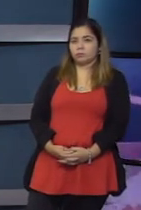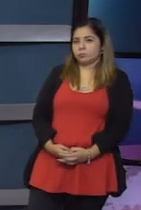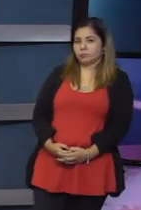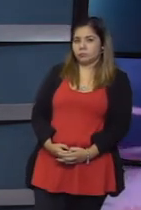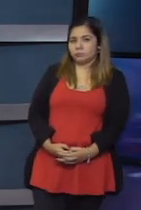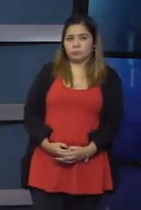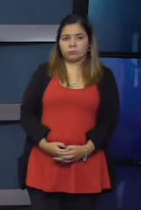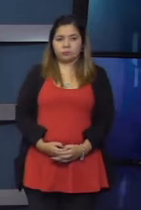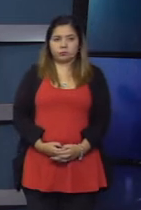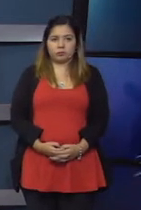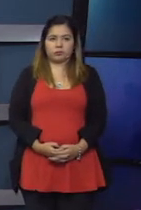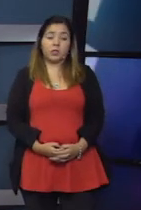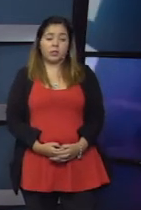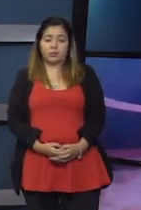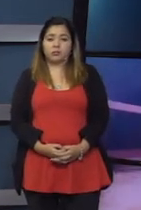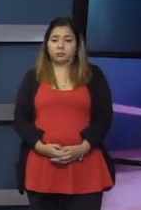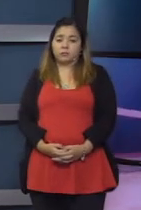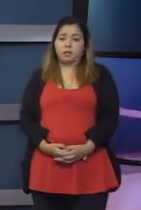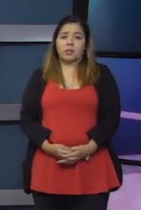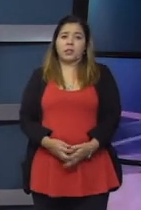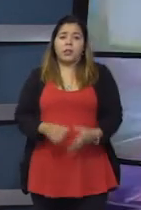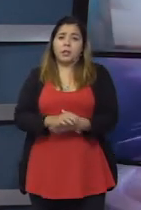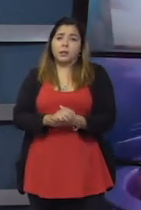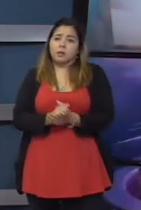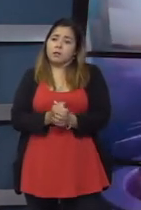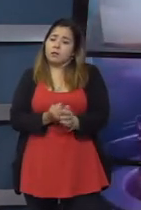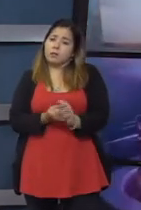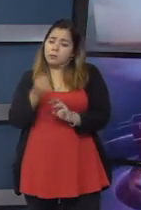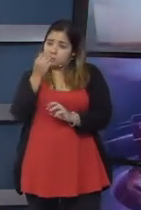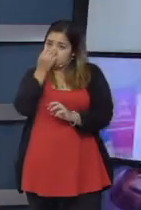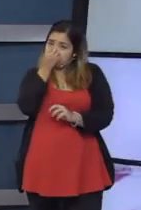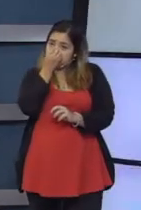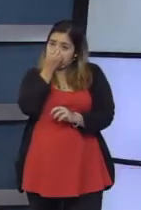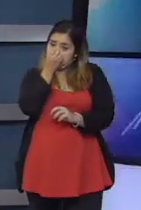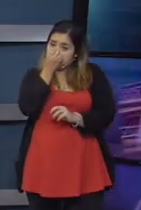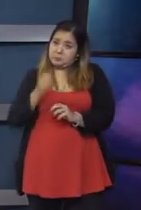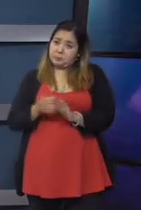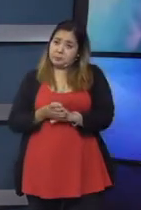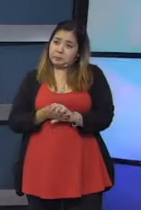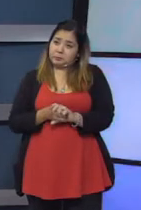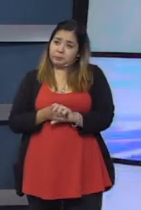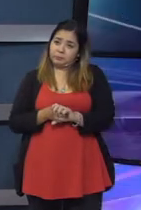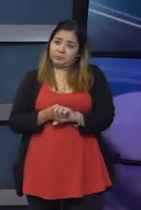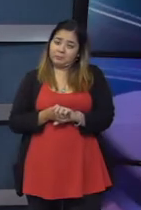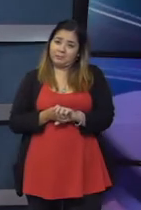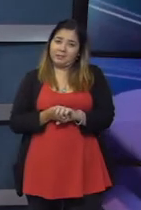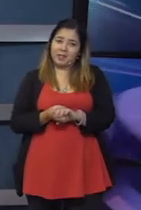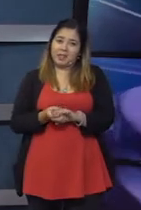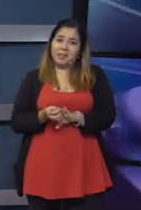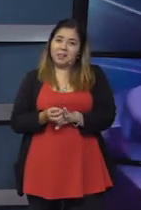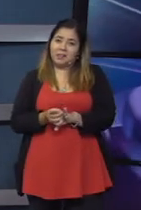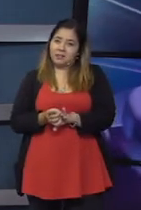Bien. Pero aparte no corresponde, e inclusive en la